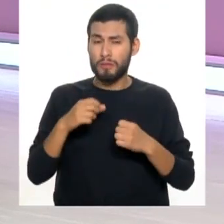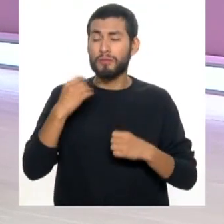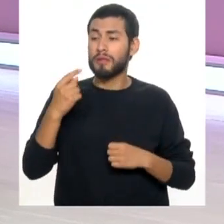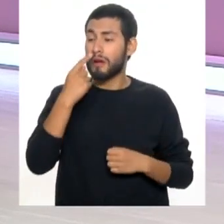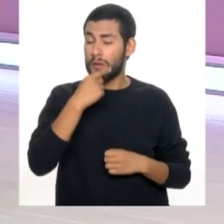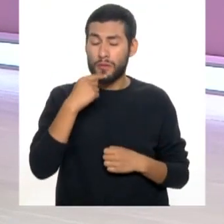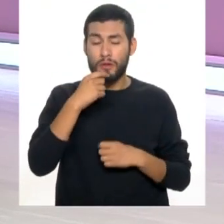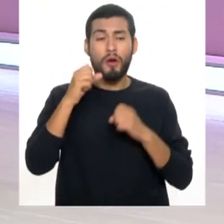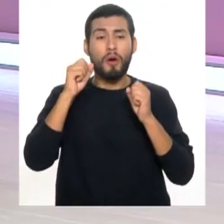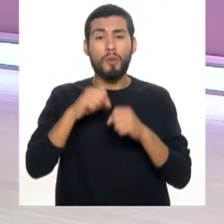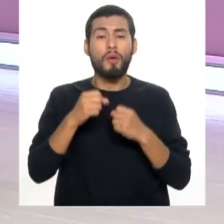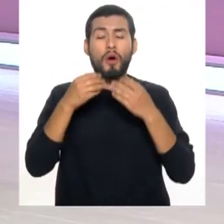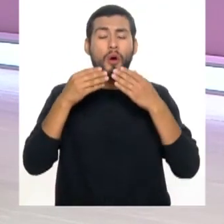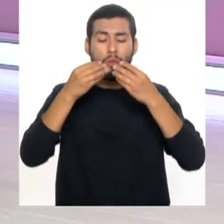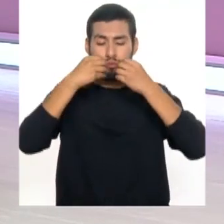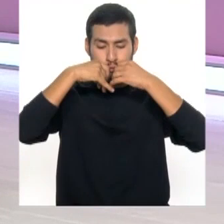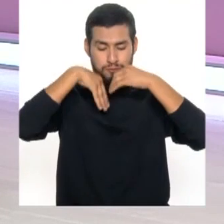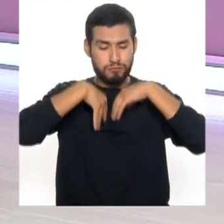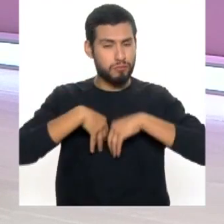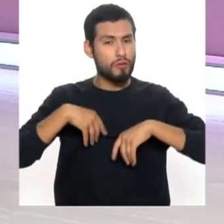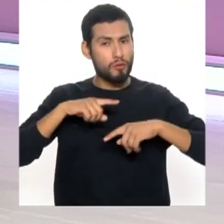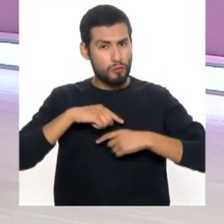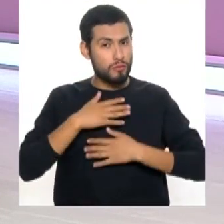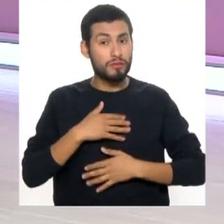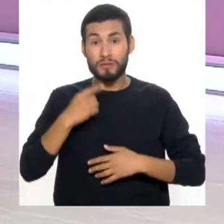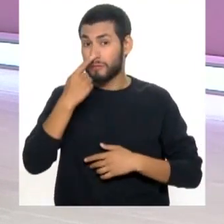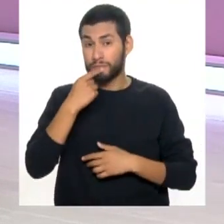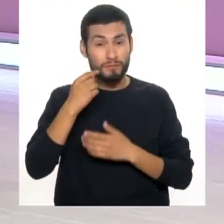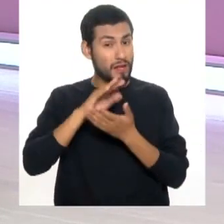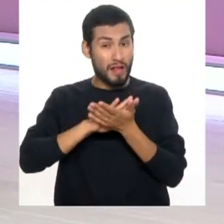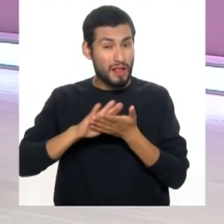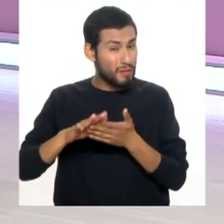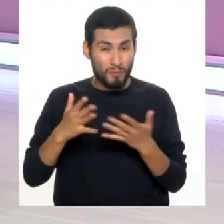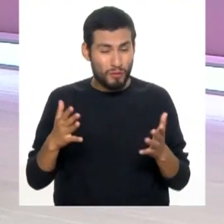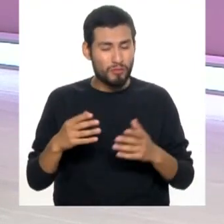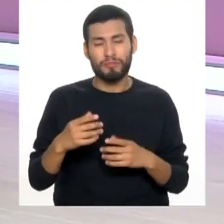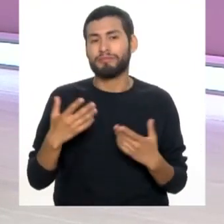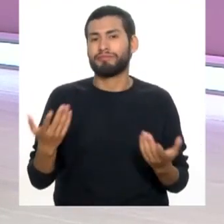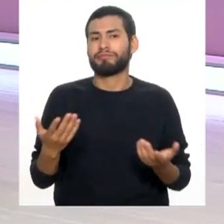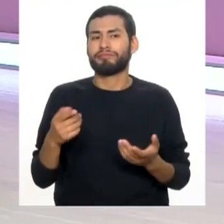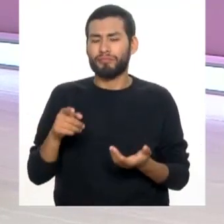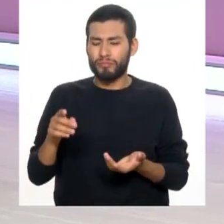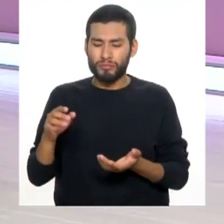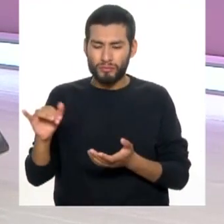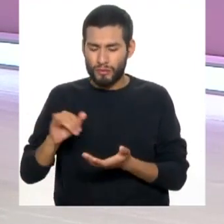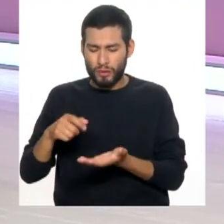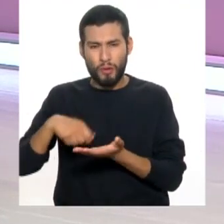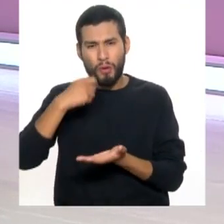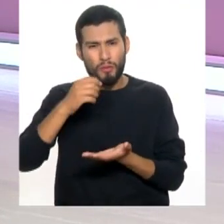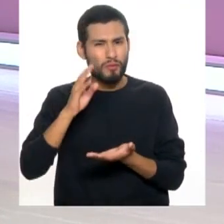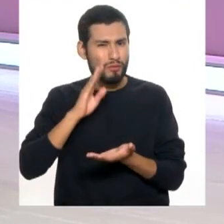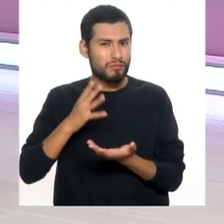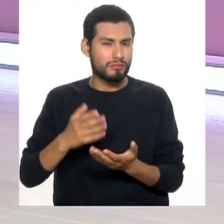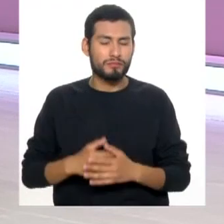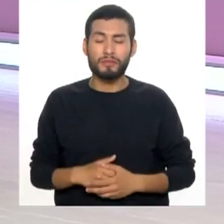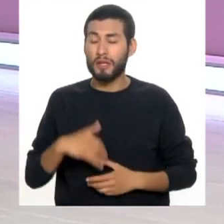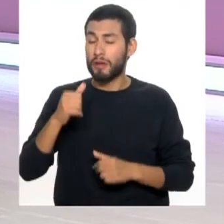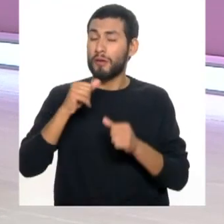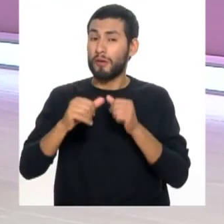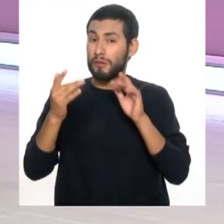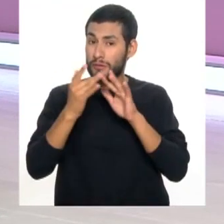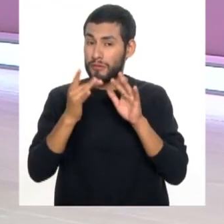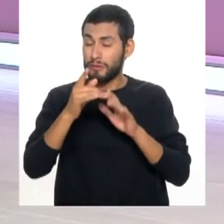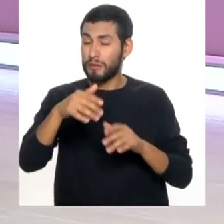puerta a todos nuestros órganos internos. Si no tenemos la boquita limpia es como comer en un plato sucio. Y ahí tenemos los números de